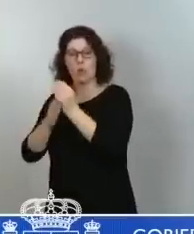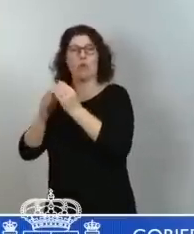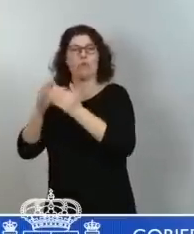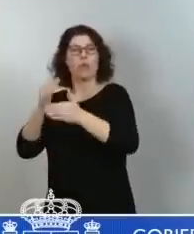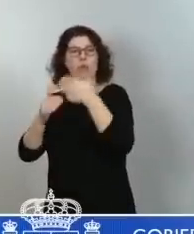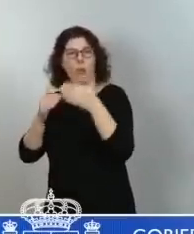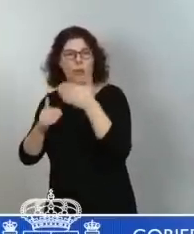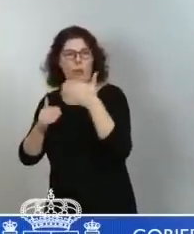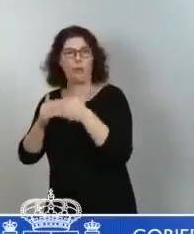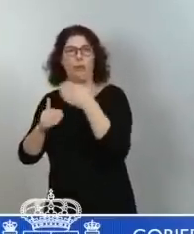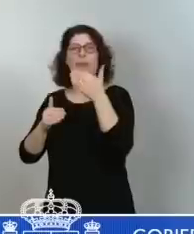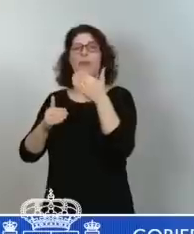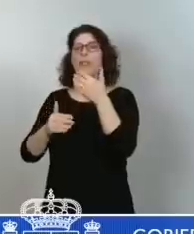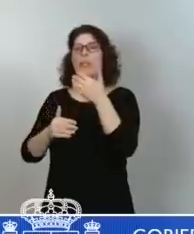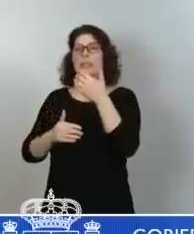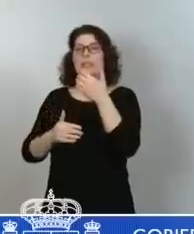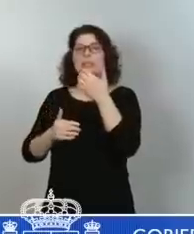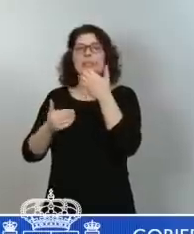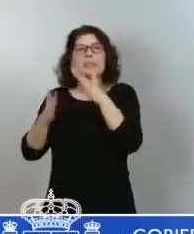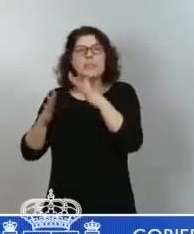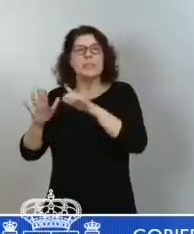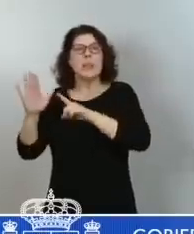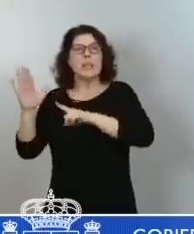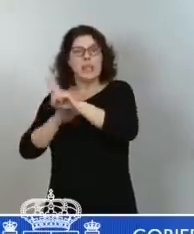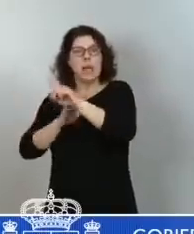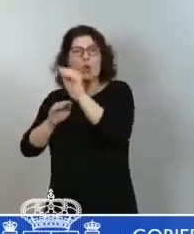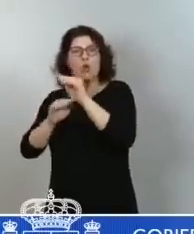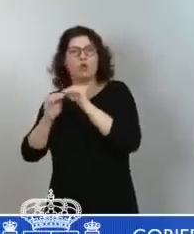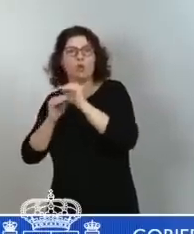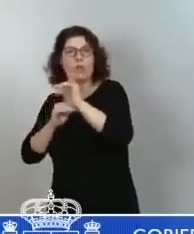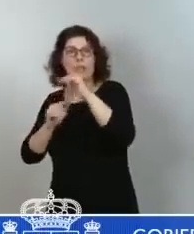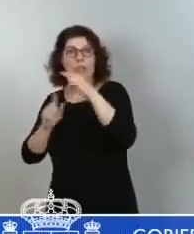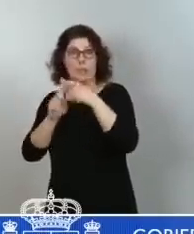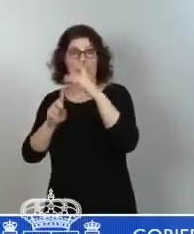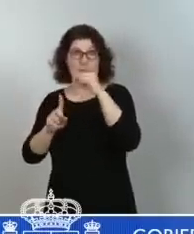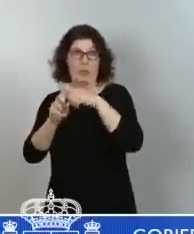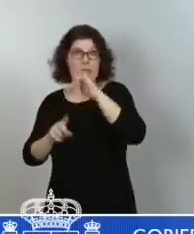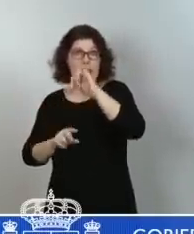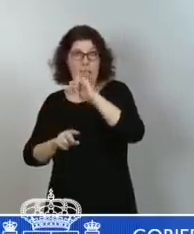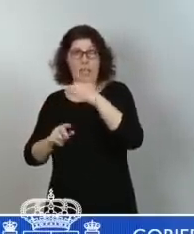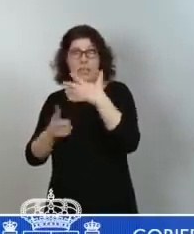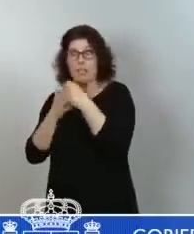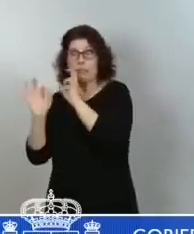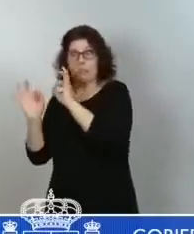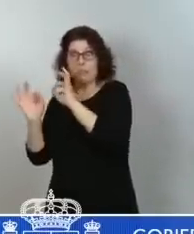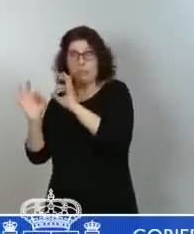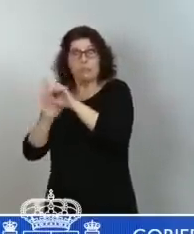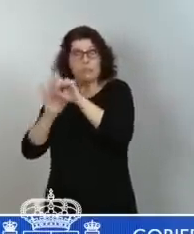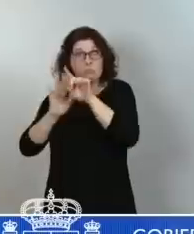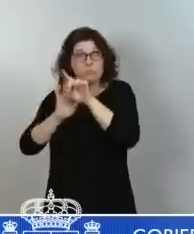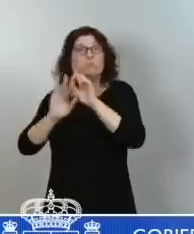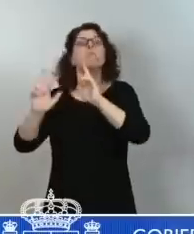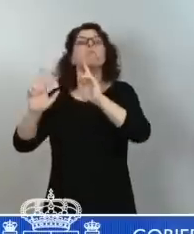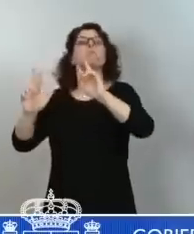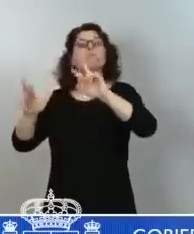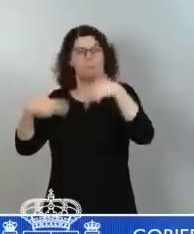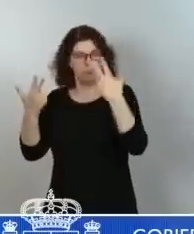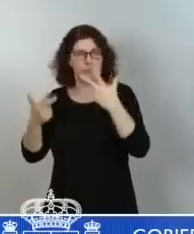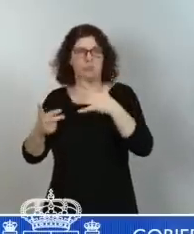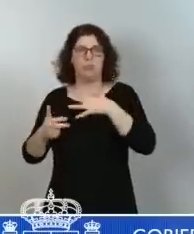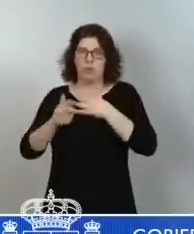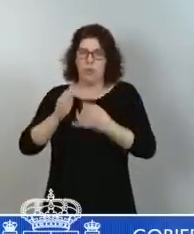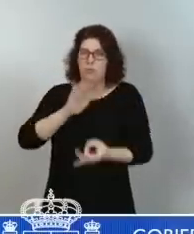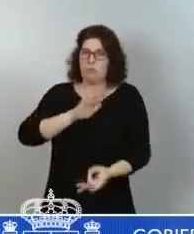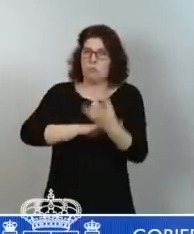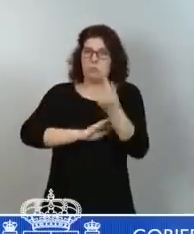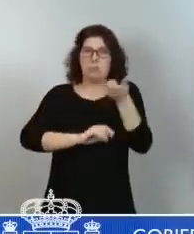de desarrollo sostenible, de I más D más I, que sean la condición de posibilidad de que haya buenos salarios y que haya